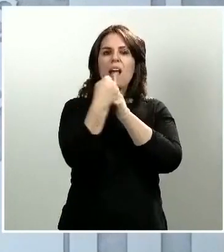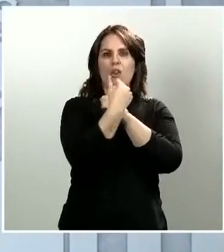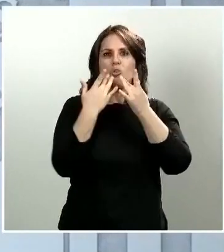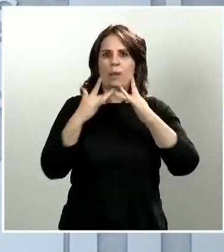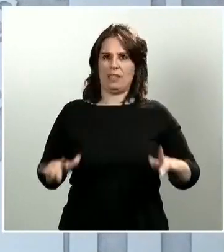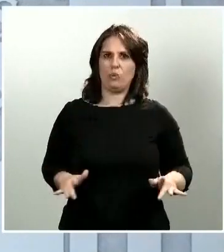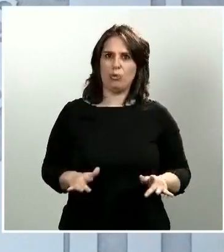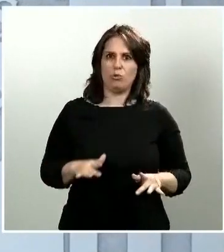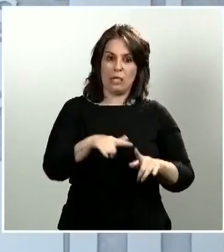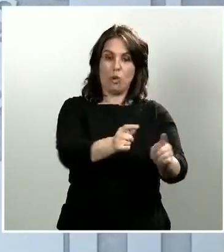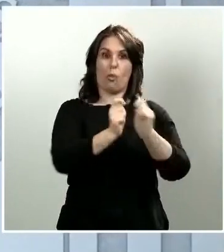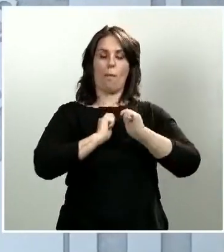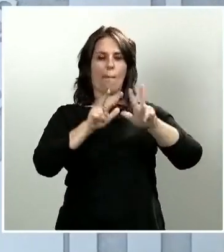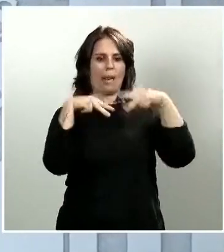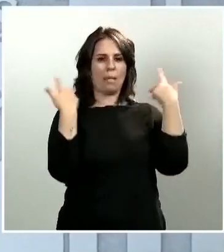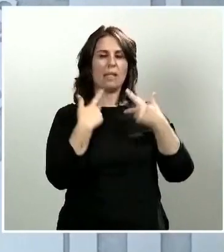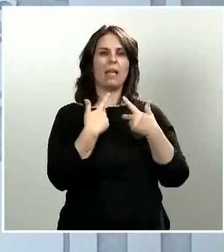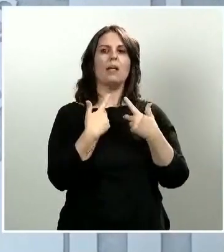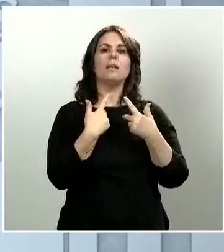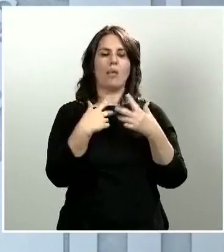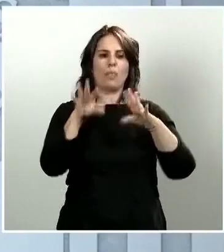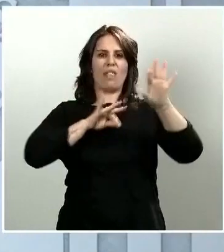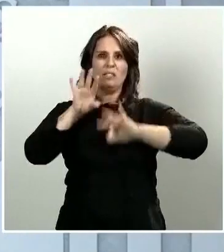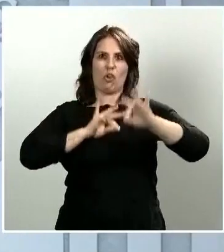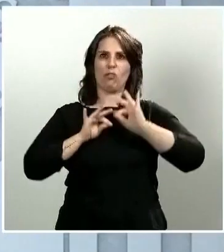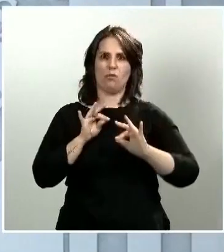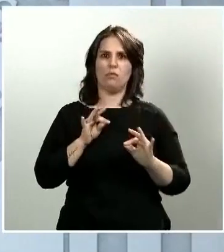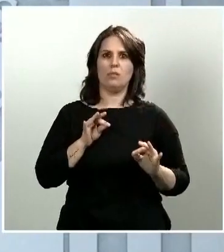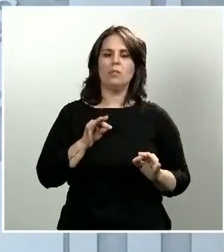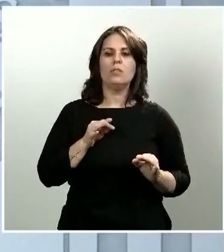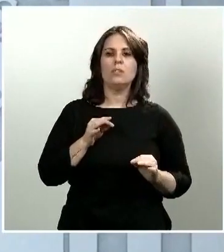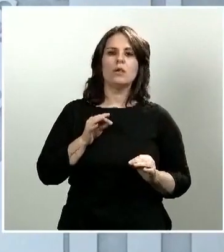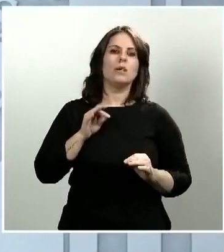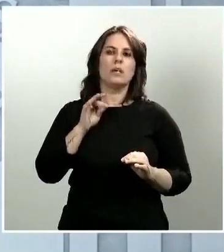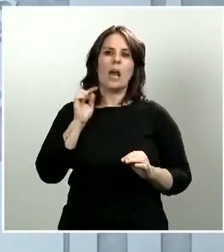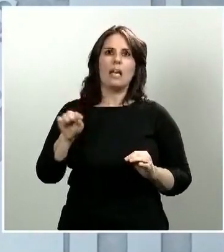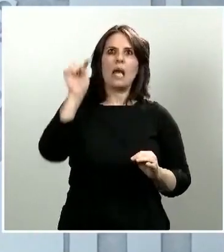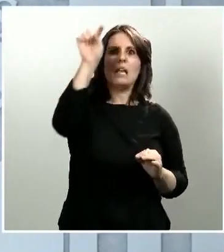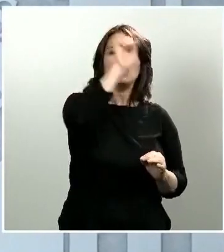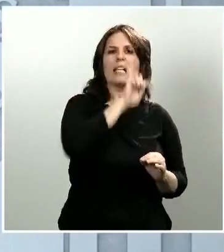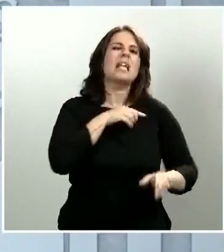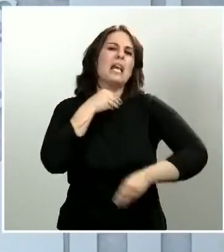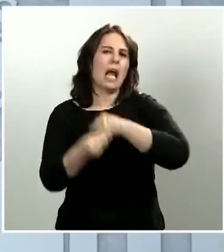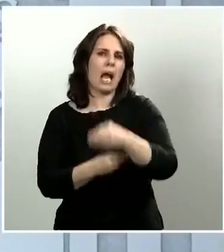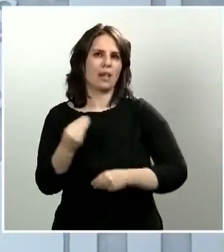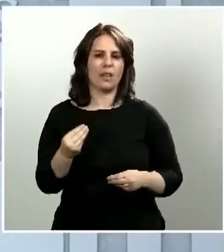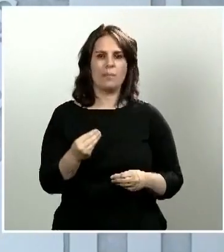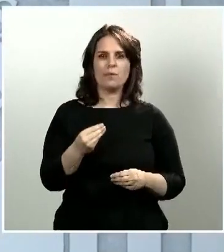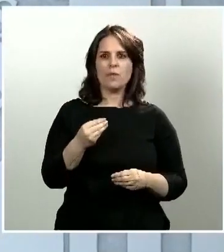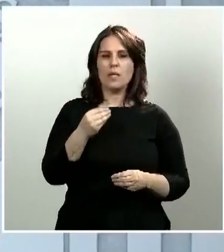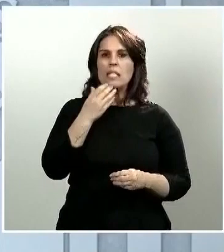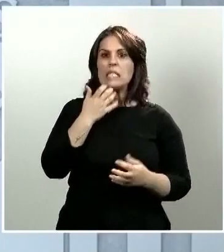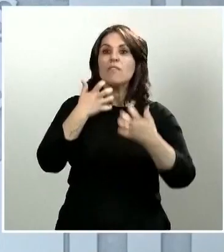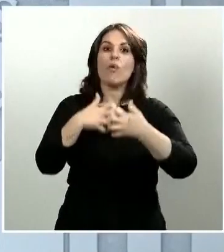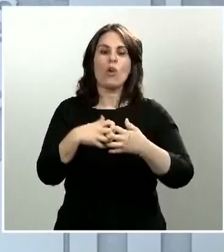permitir tomar decisiones en cada momento, incluso intensificarlas, si funcionan o retrocederlas, si en algún caso